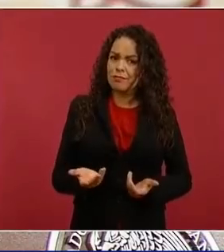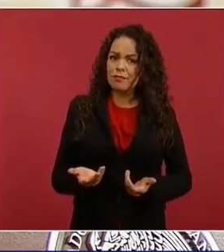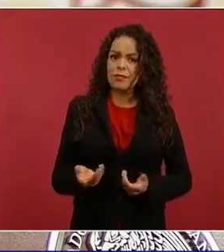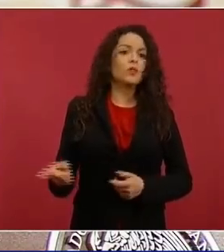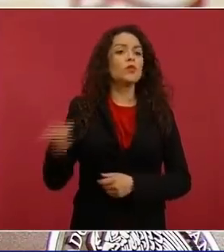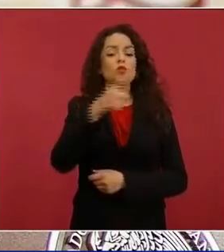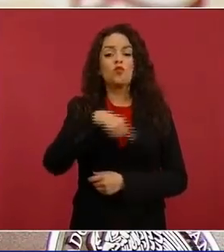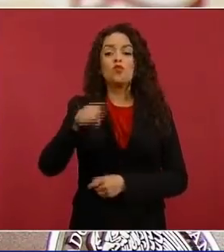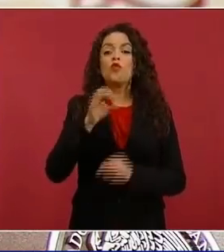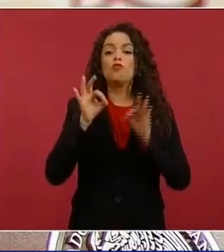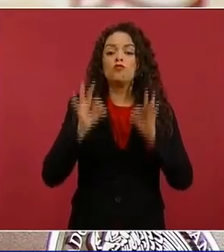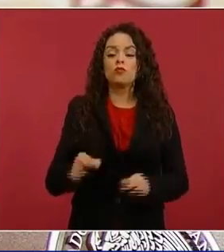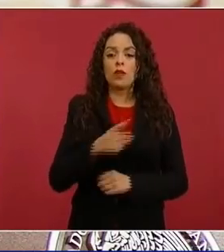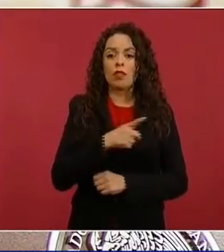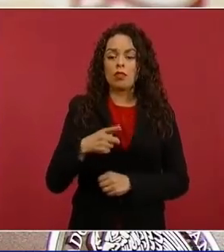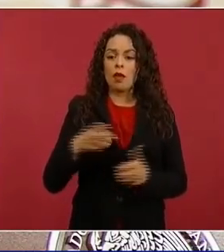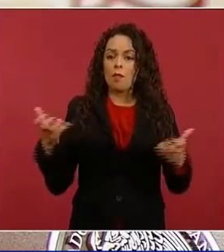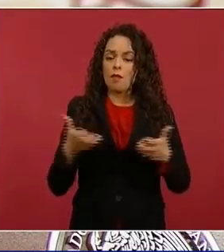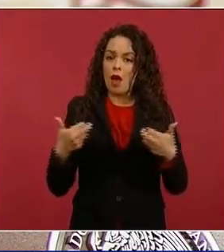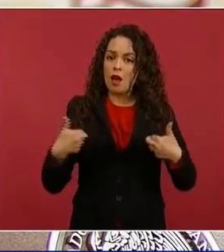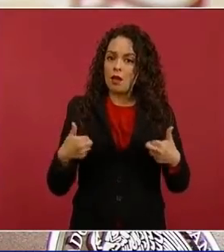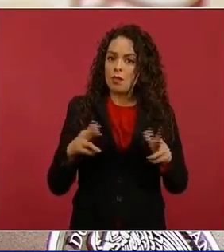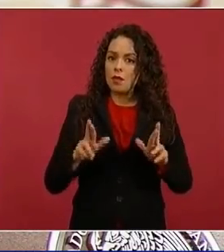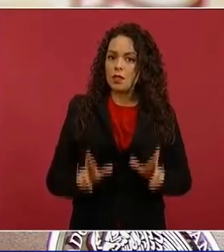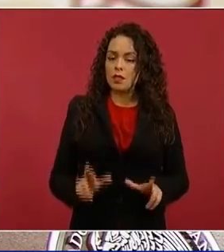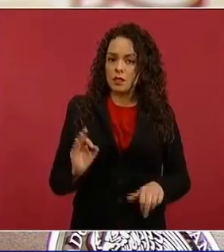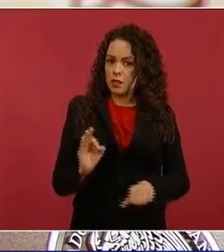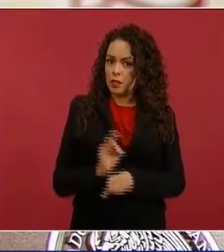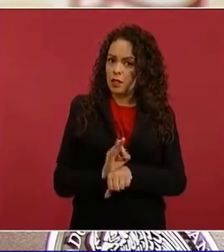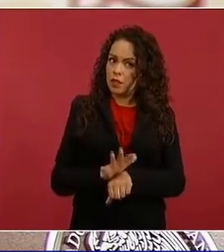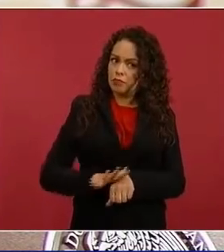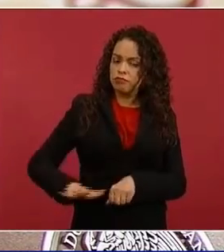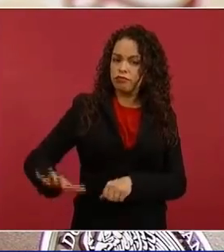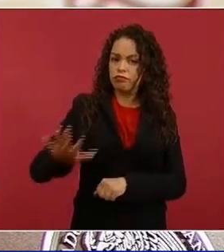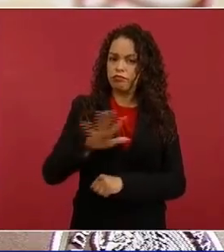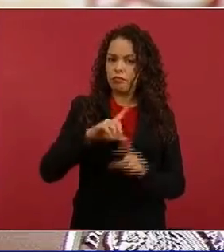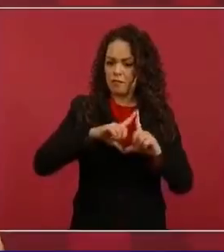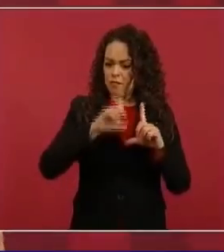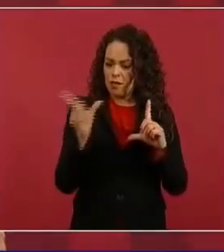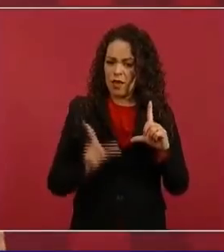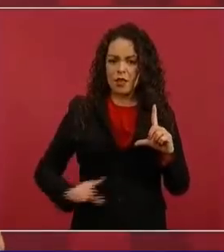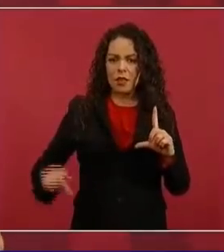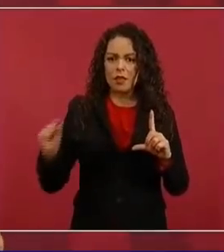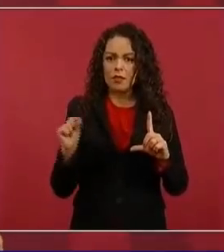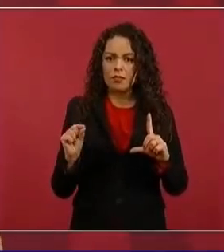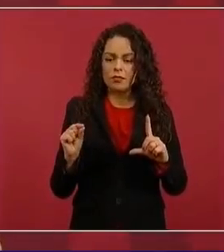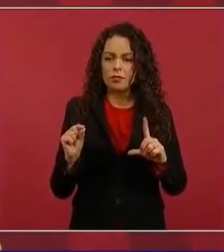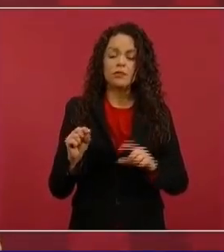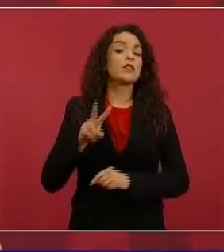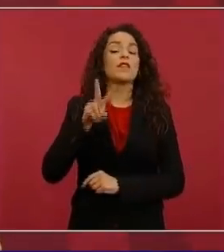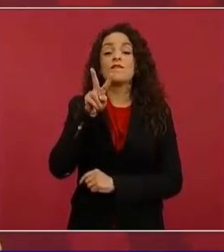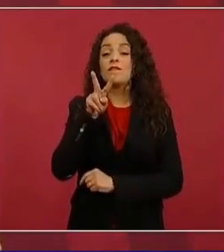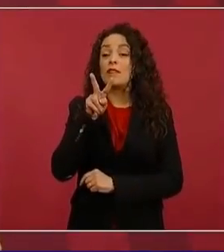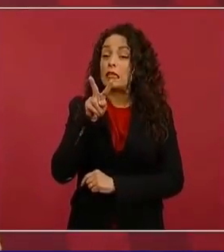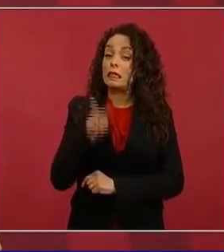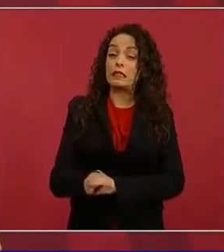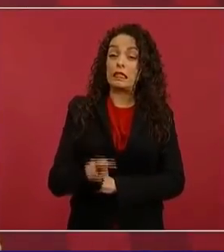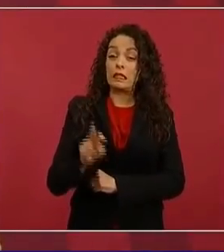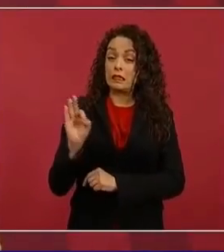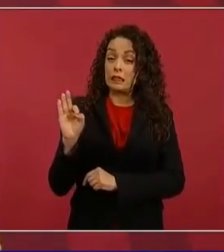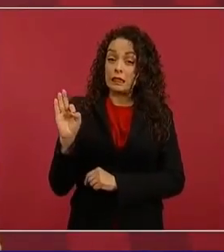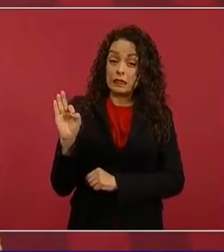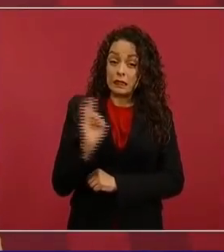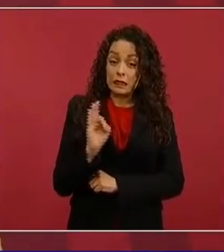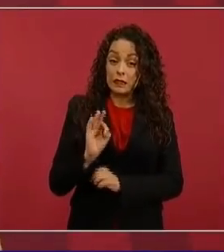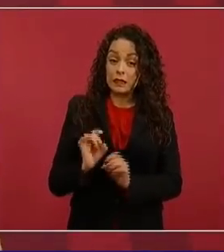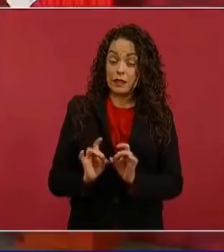representantes populares. ¿Va a ser una vergüenza el que